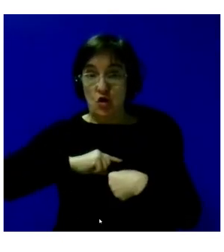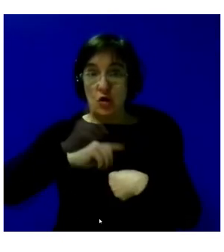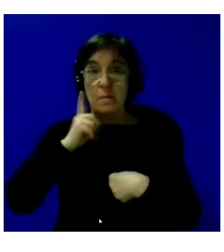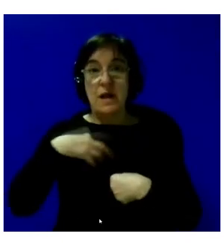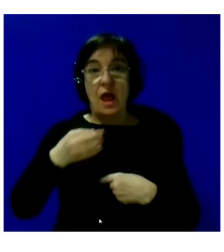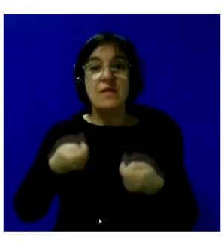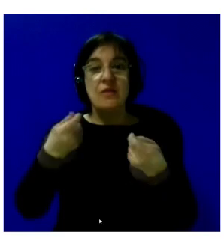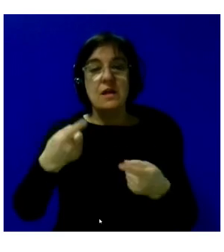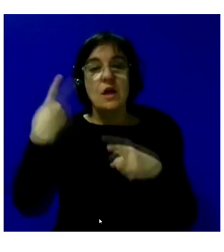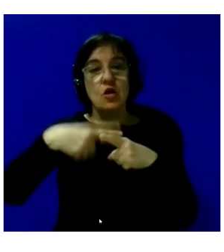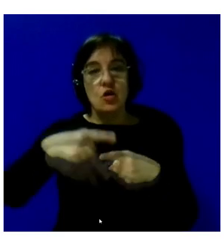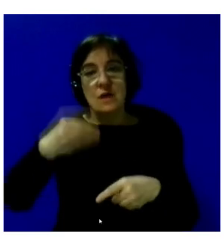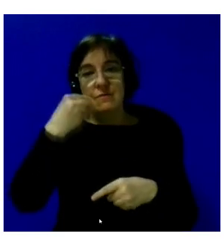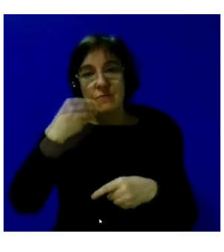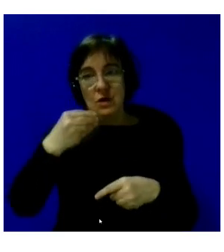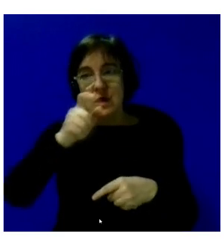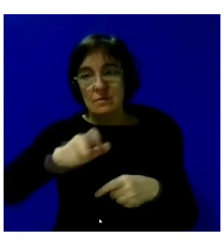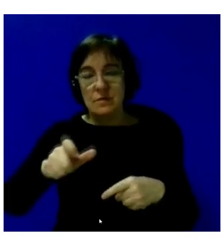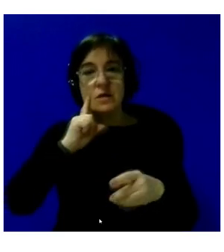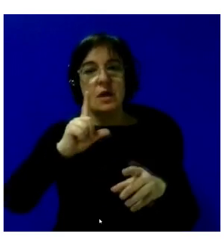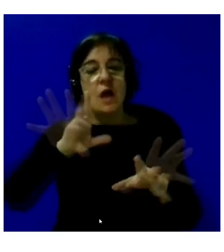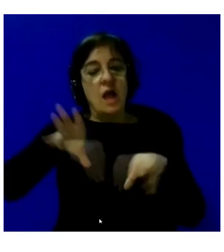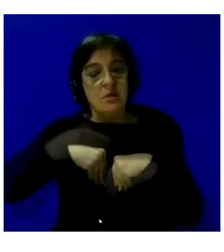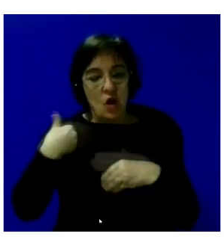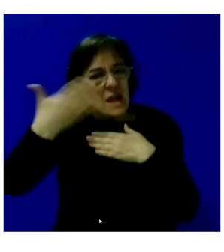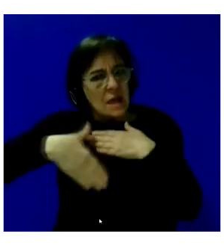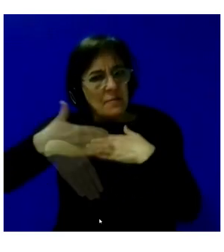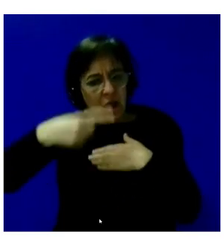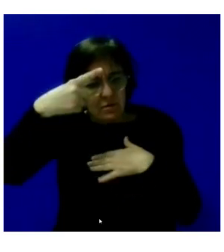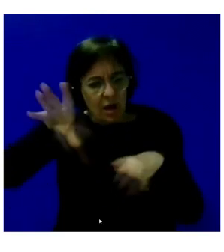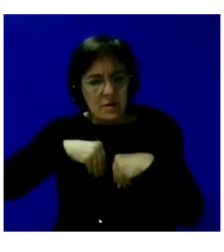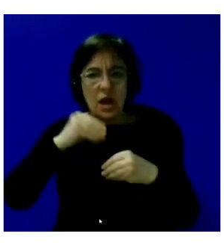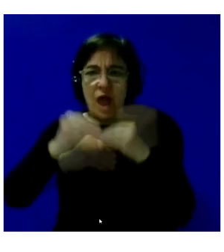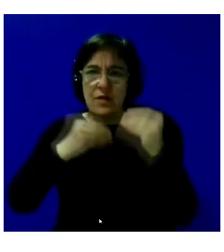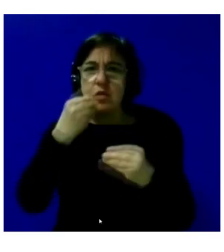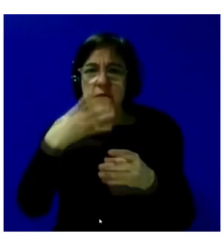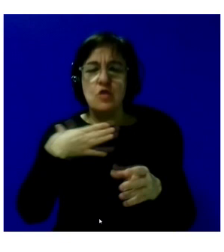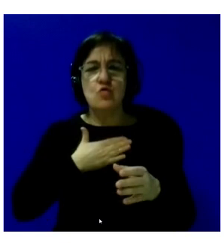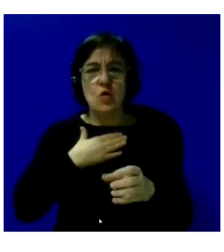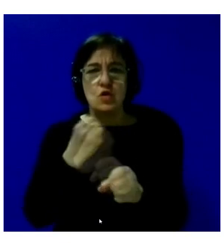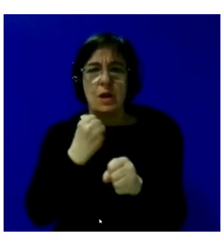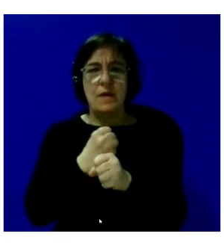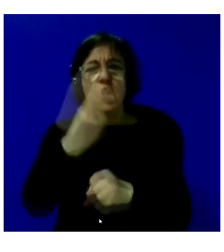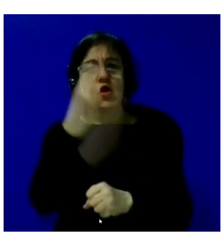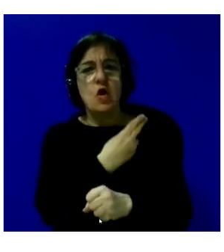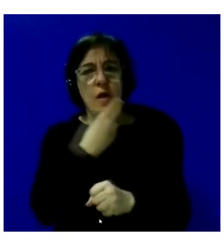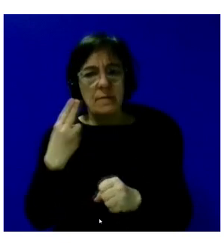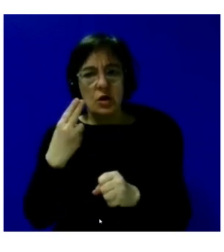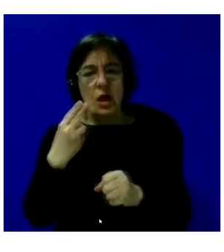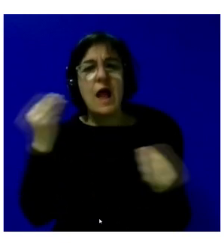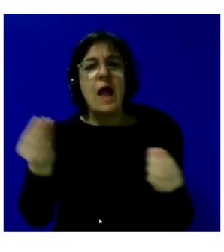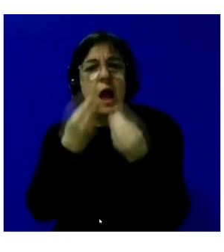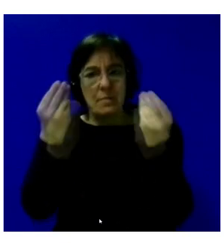ofrecerles cosas buenas a las personas. Asumamos nuestras limitaciones en hacer bien nuestro trabajo y comprometamosnos a